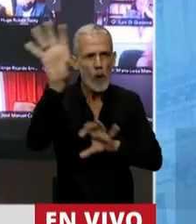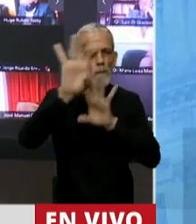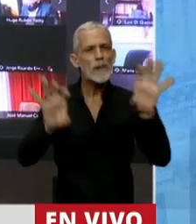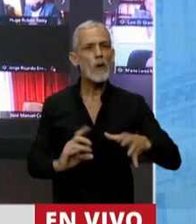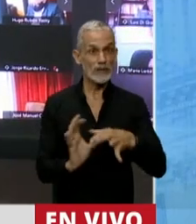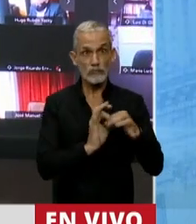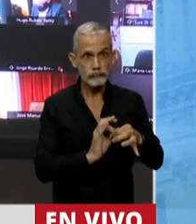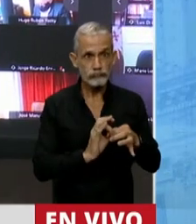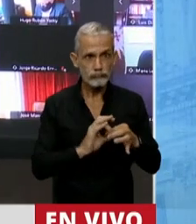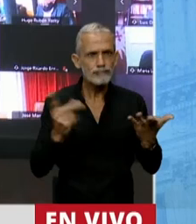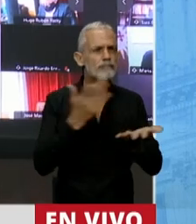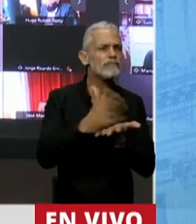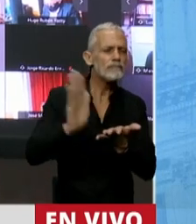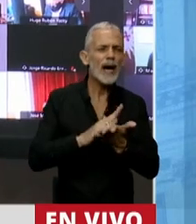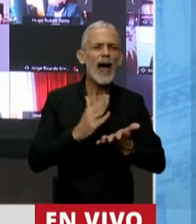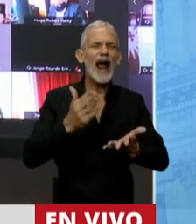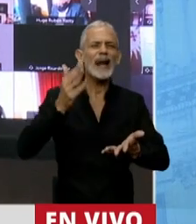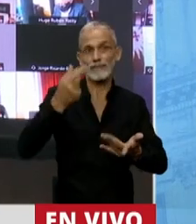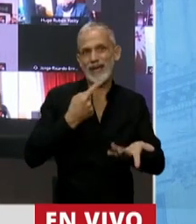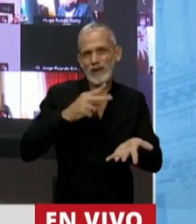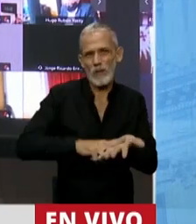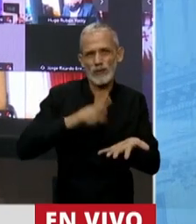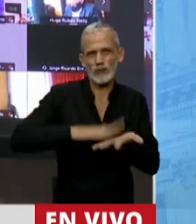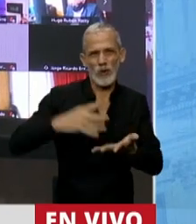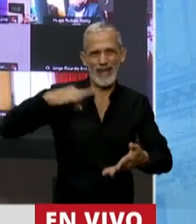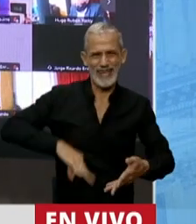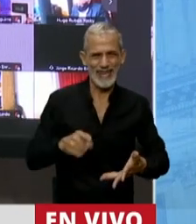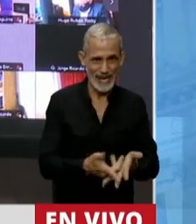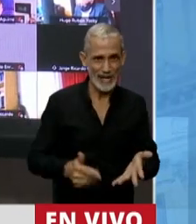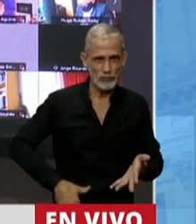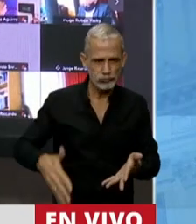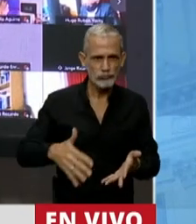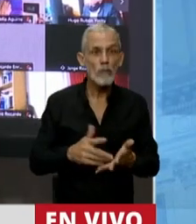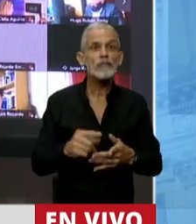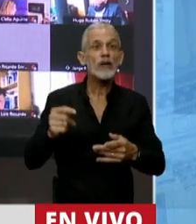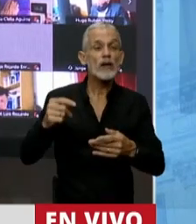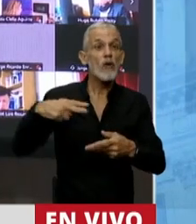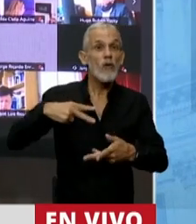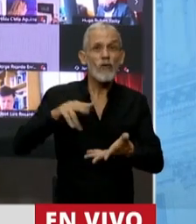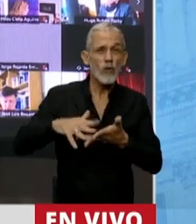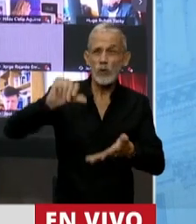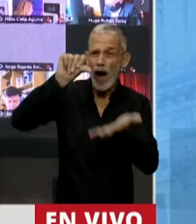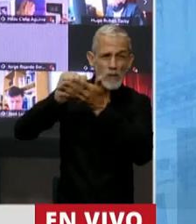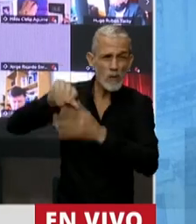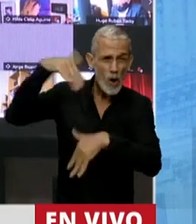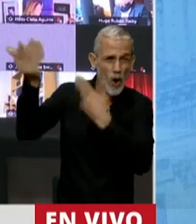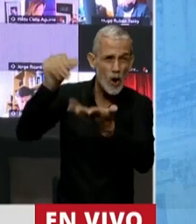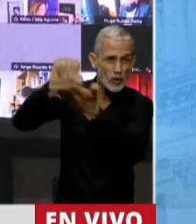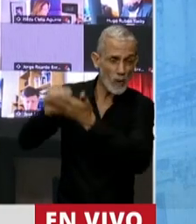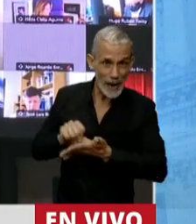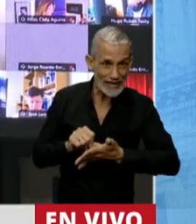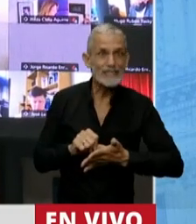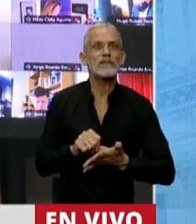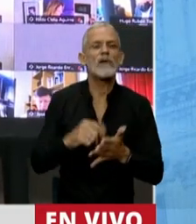eliminar el impuesto a los ingresos brutos. Acelerar la investigación de las fortunas radicadas en otros países en los cuales